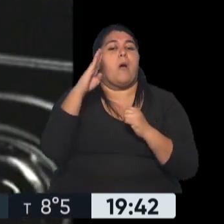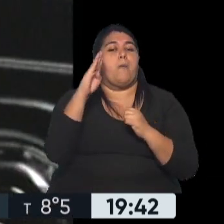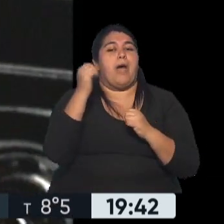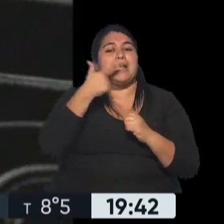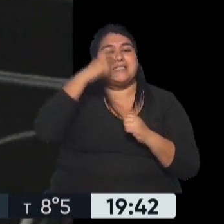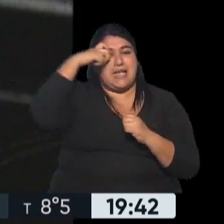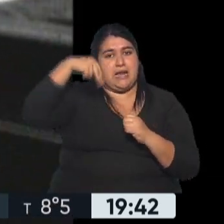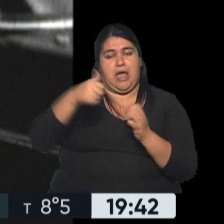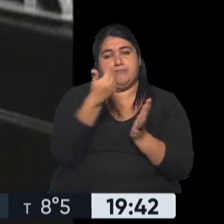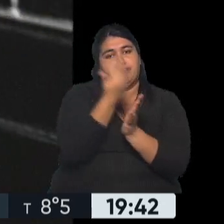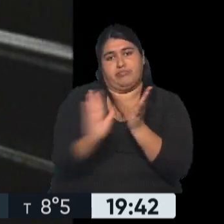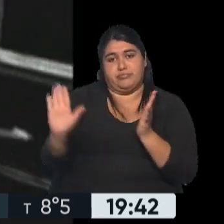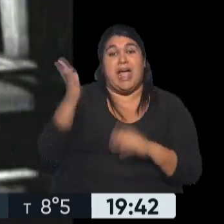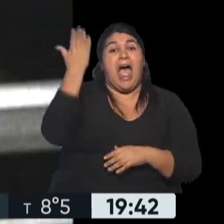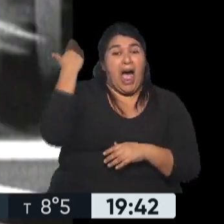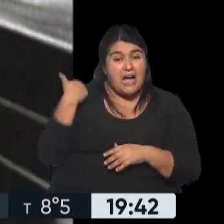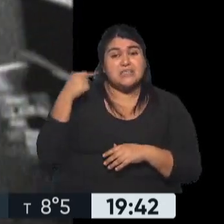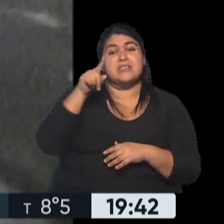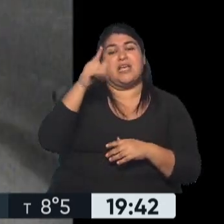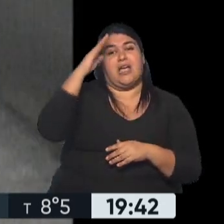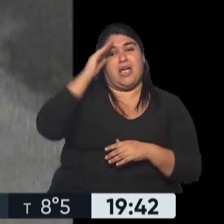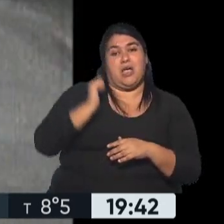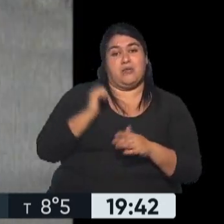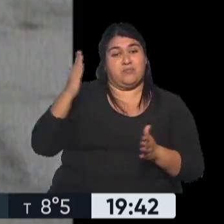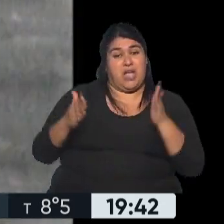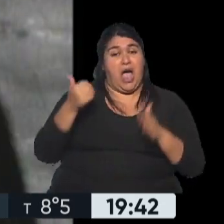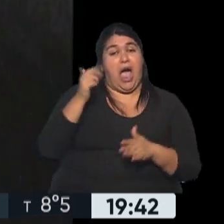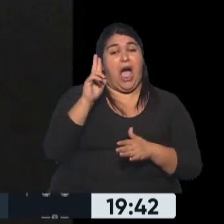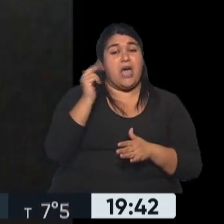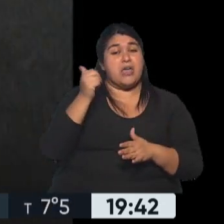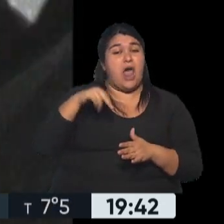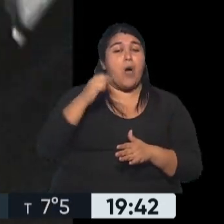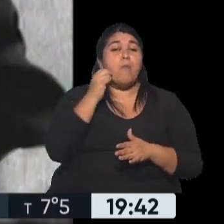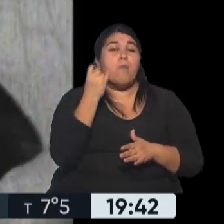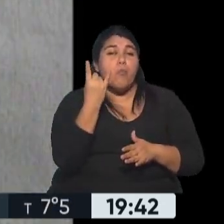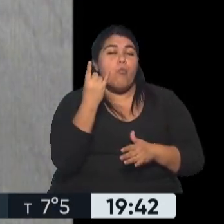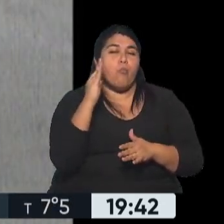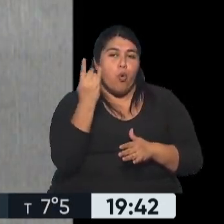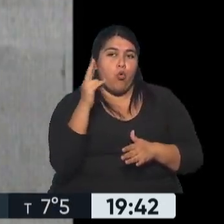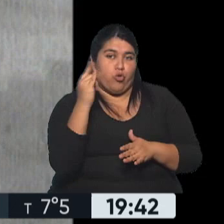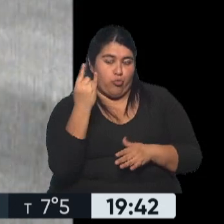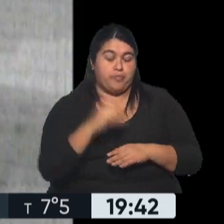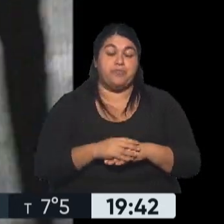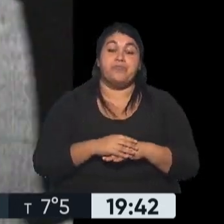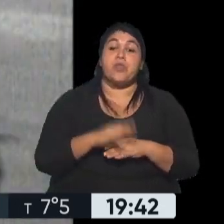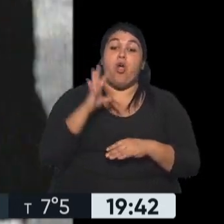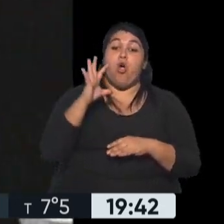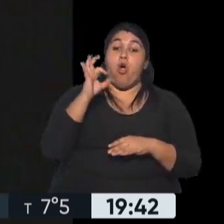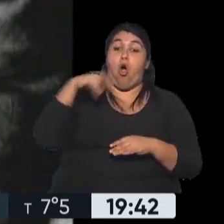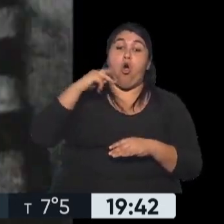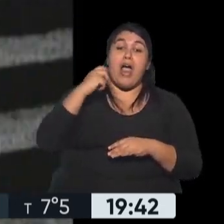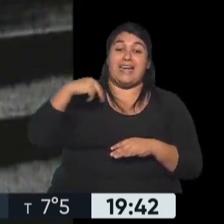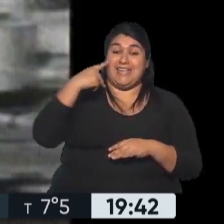quien ya había sido funcionario de la dictadura de Aramburu. El cordobazo restó legitimidad a Honganía, cuyo gobierno de facto